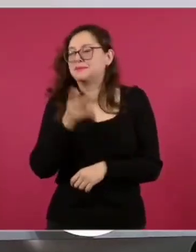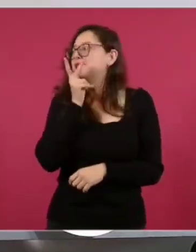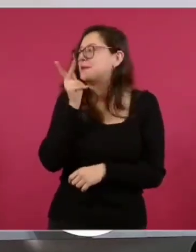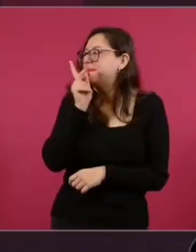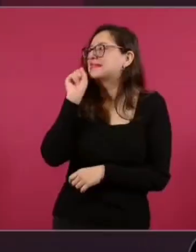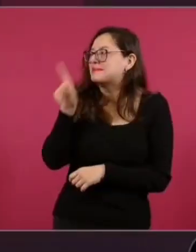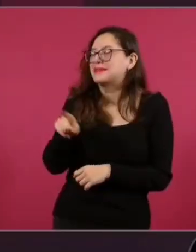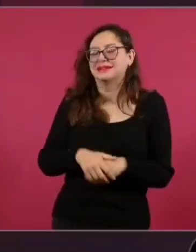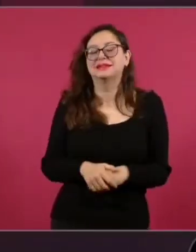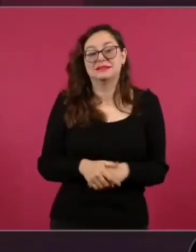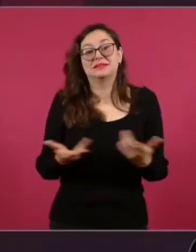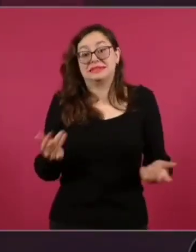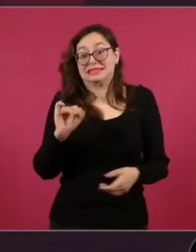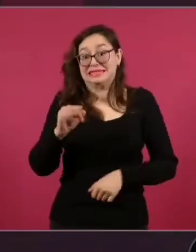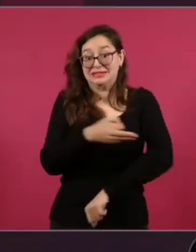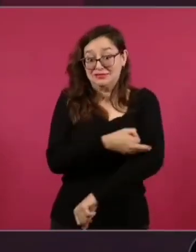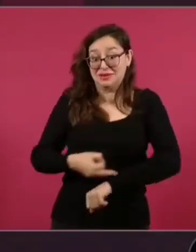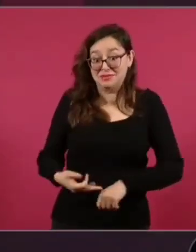familia.